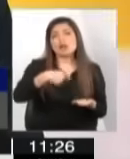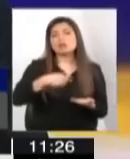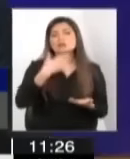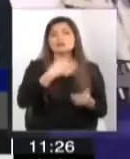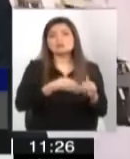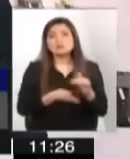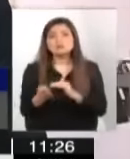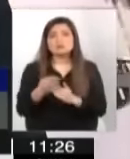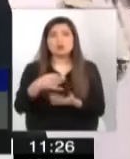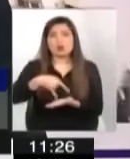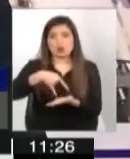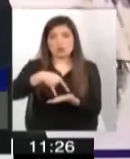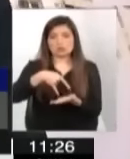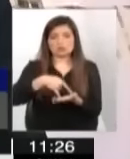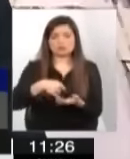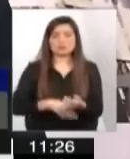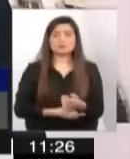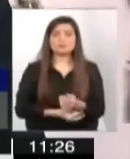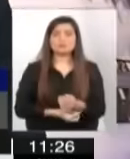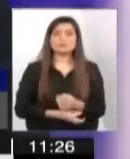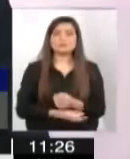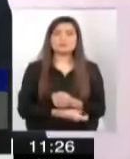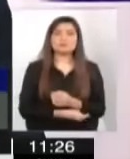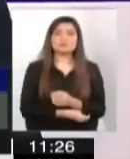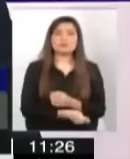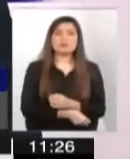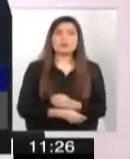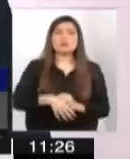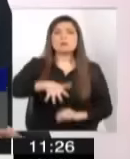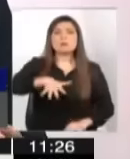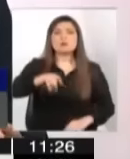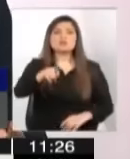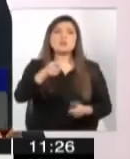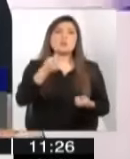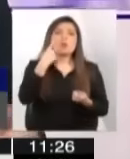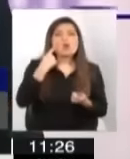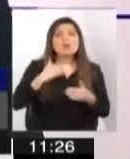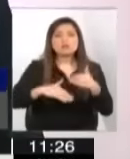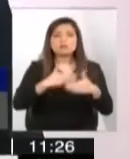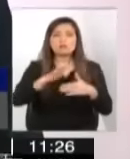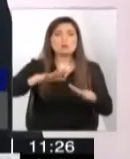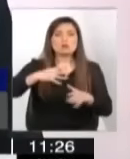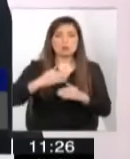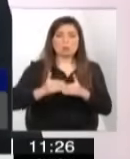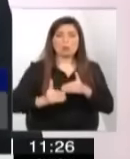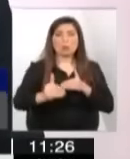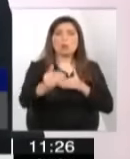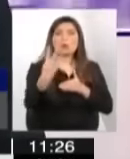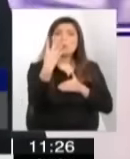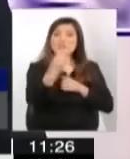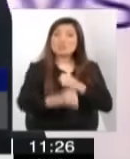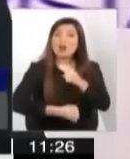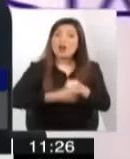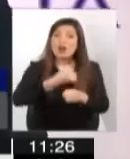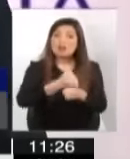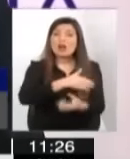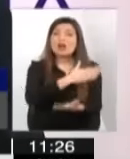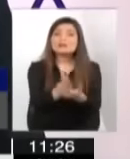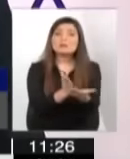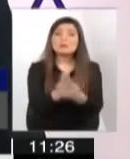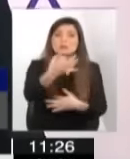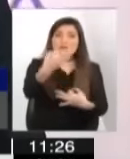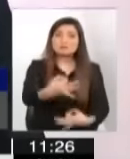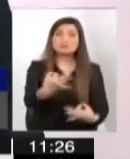Congreso, pero eso va a tener una marcha blanca y pueden pasar de aquí unos cuatro años hasta que eso ocurra y esté funcionando